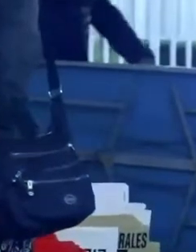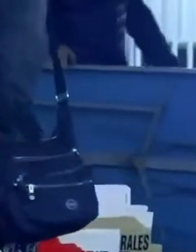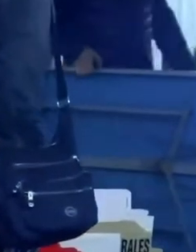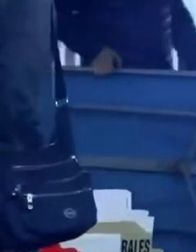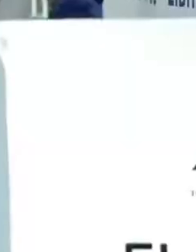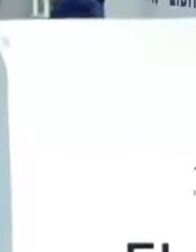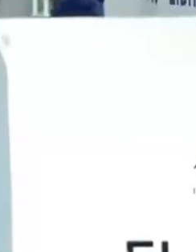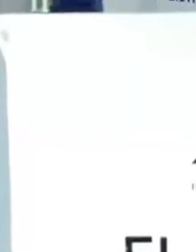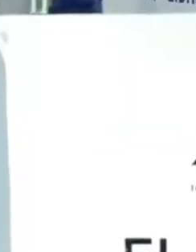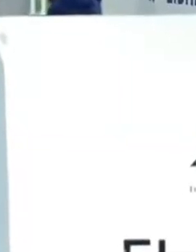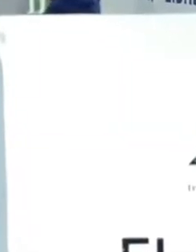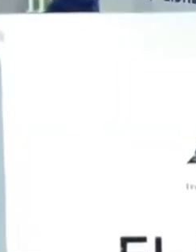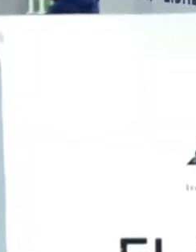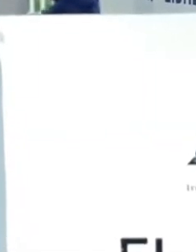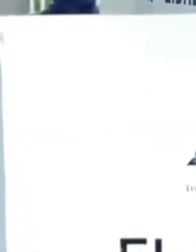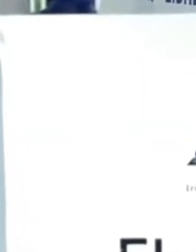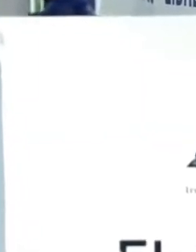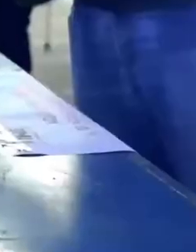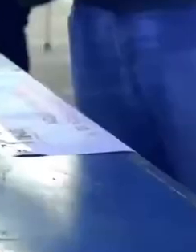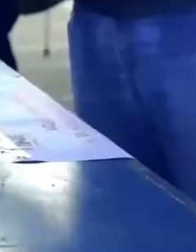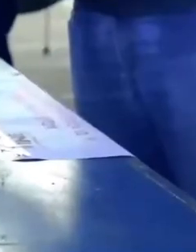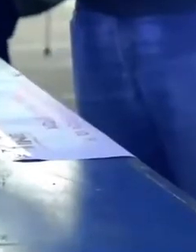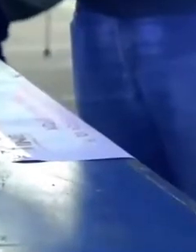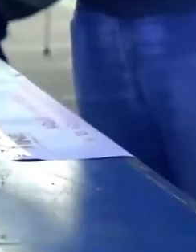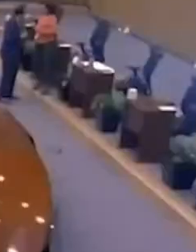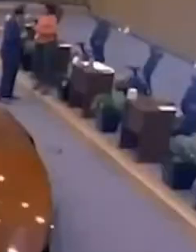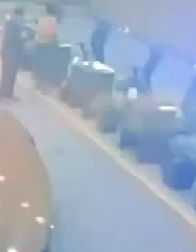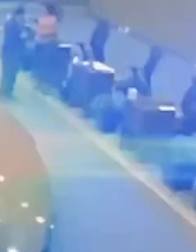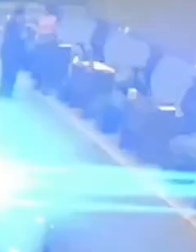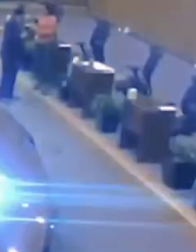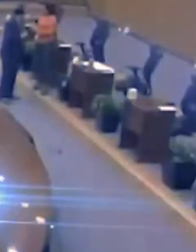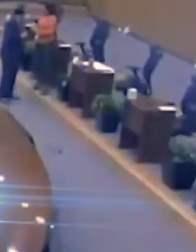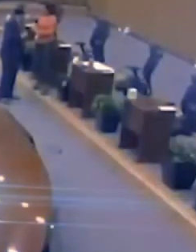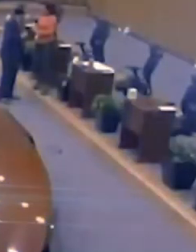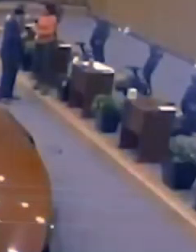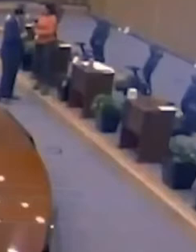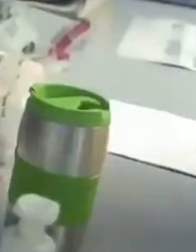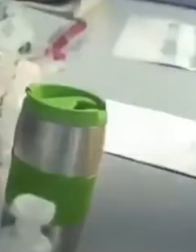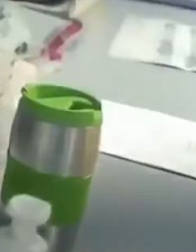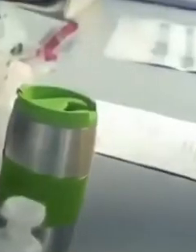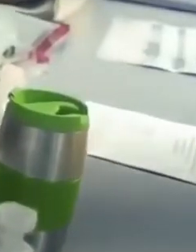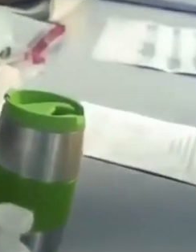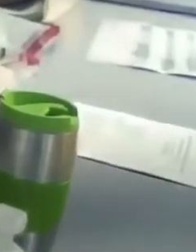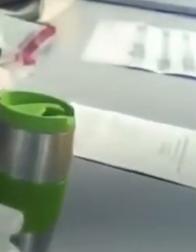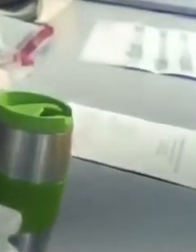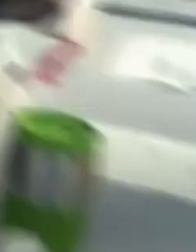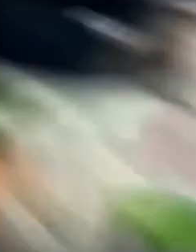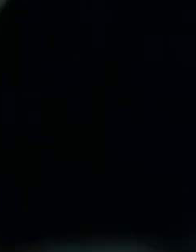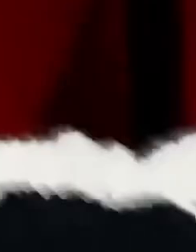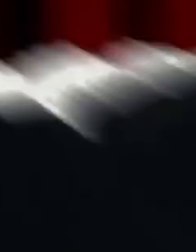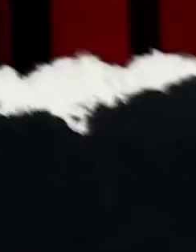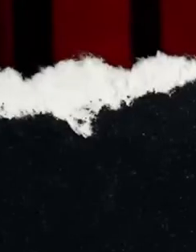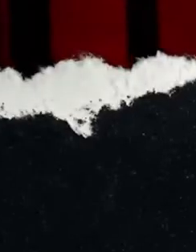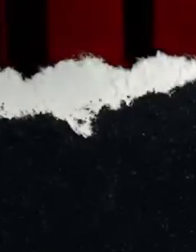solamente se realizarán dos elecciones a gobernador, la del Estado de México y la de Coahuila.